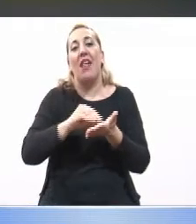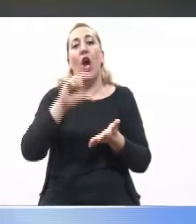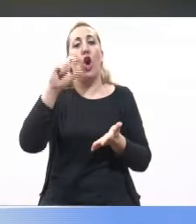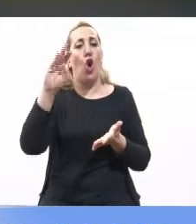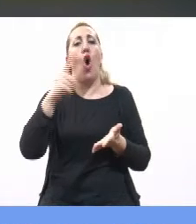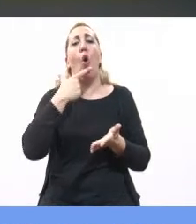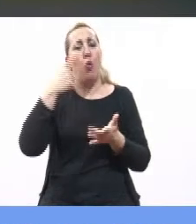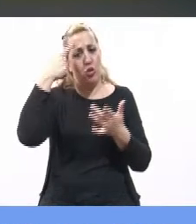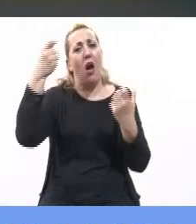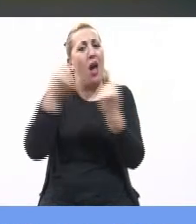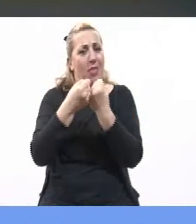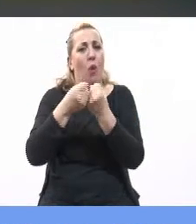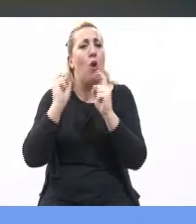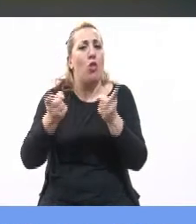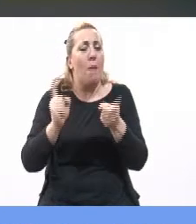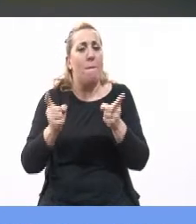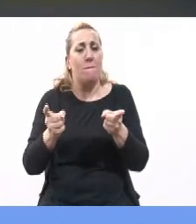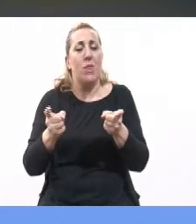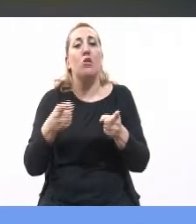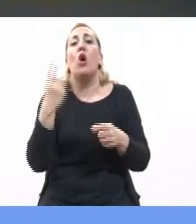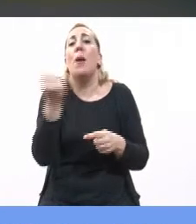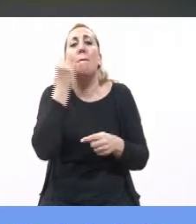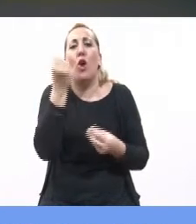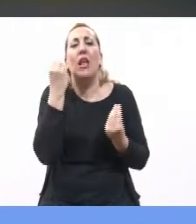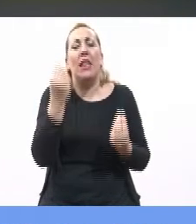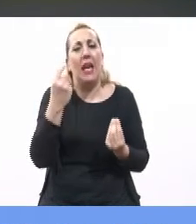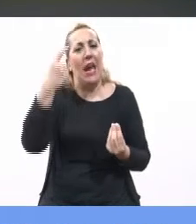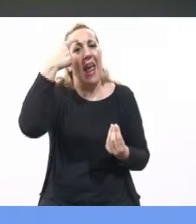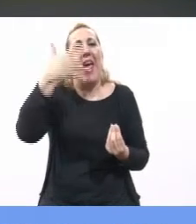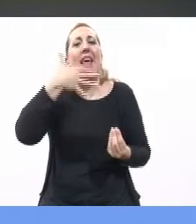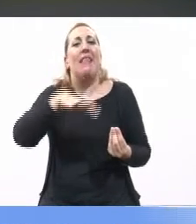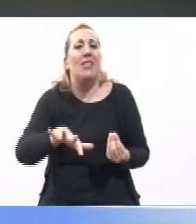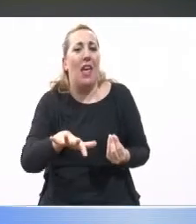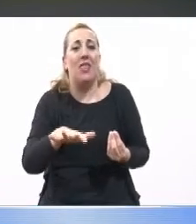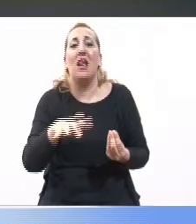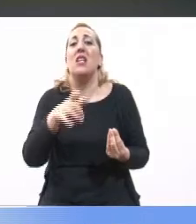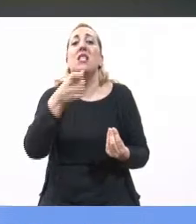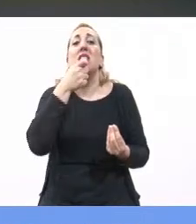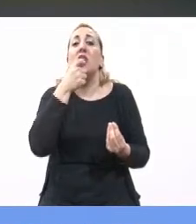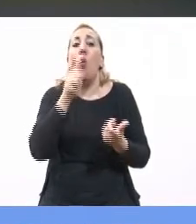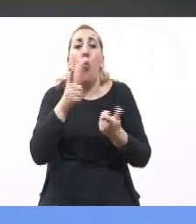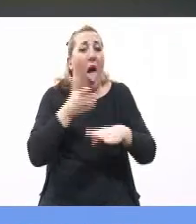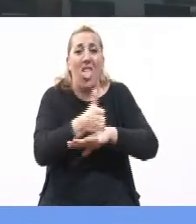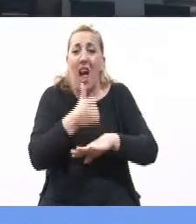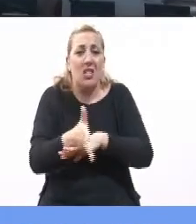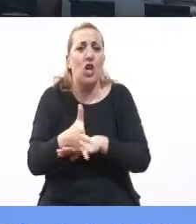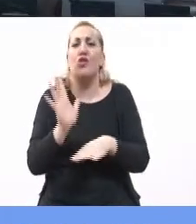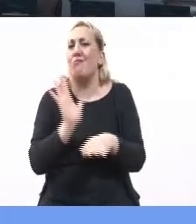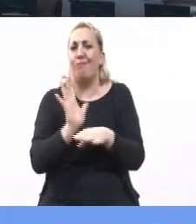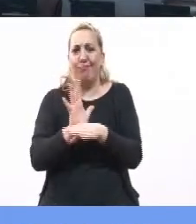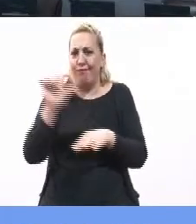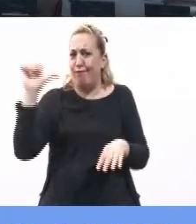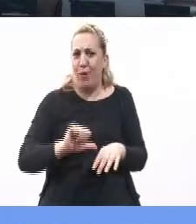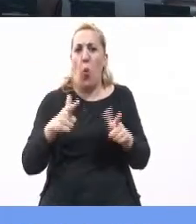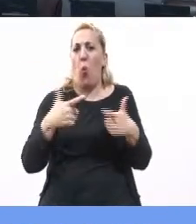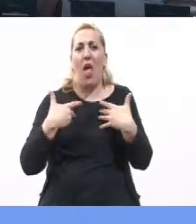Comparto con él esta visión. Y la clave está en entender que no hay salud sin acceso. Porque si nosotros